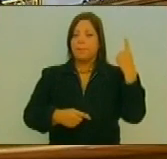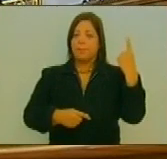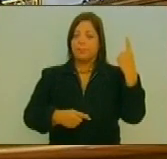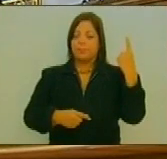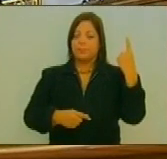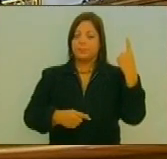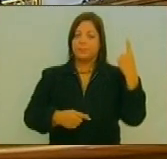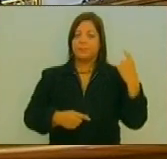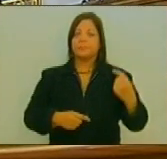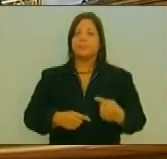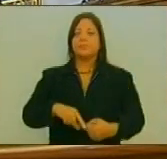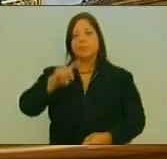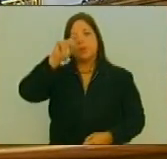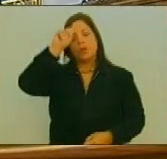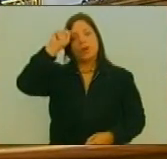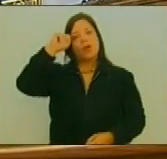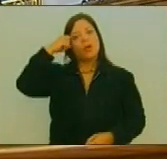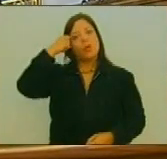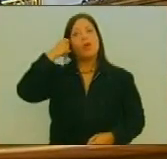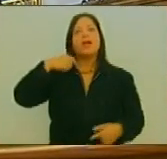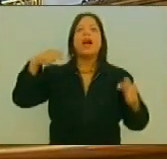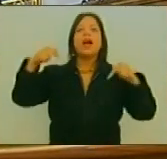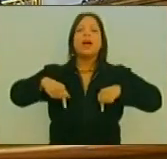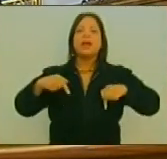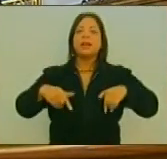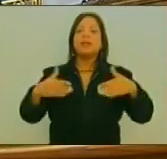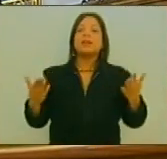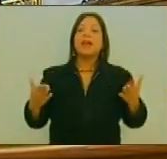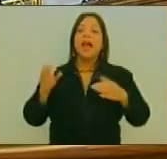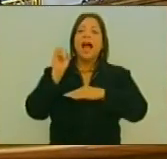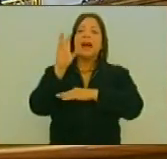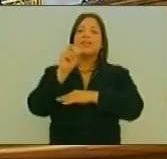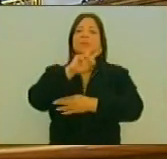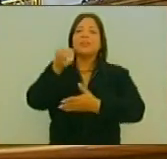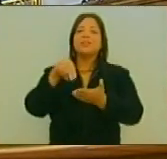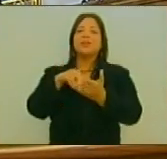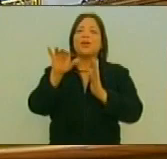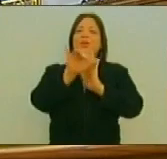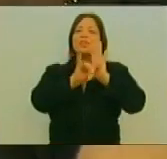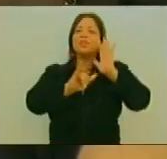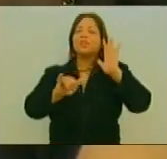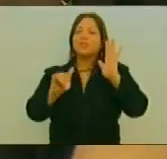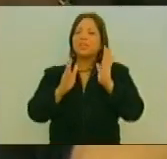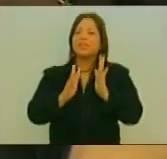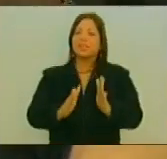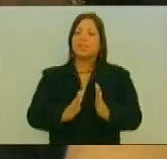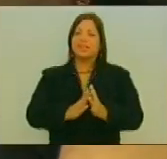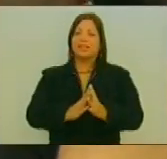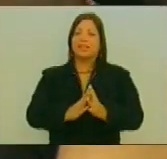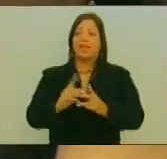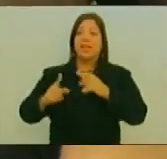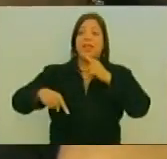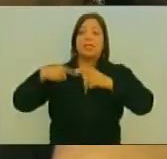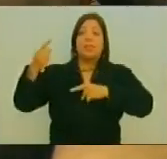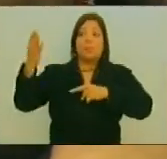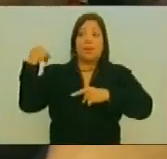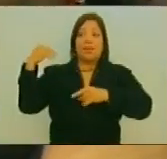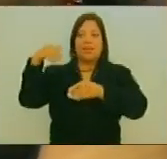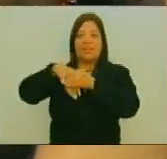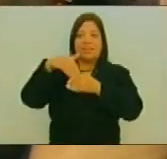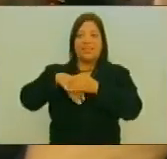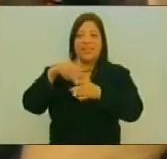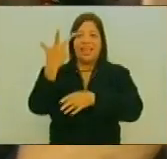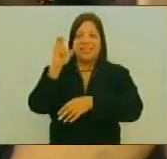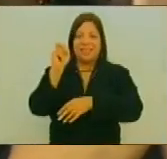Recordemos Que Estamos Acá Como Asamblea Nacional Constituyente Después De Las Elecciones Del